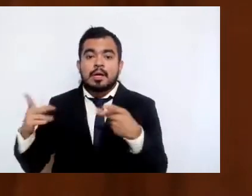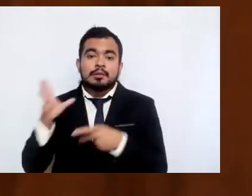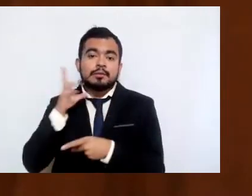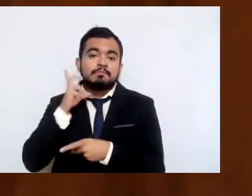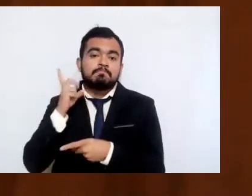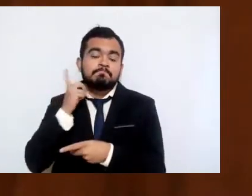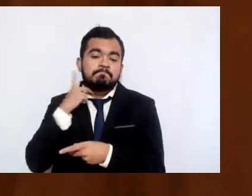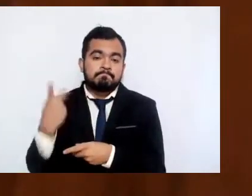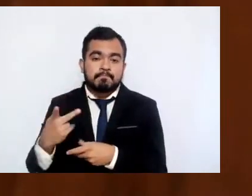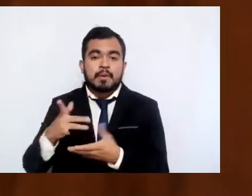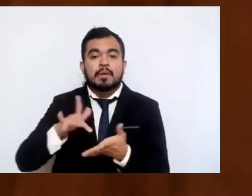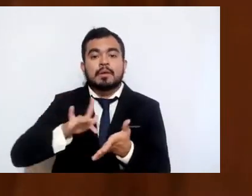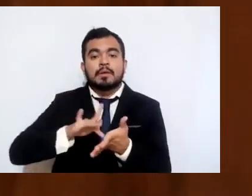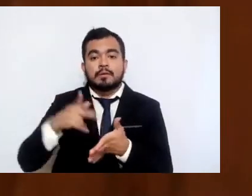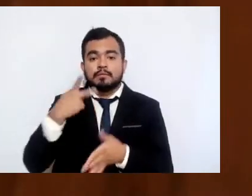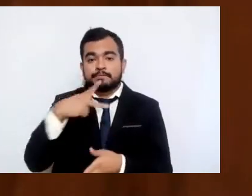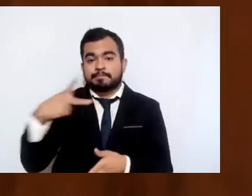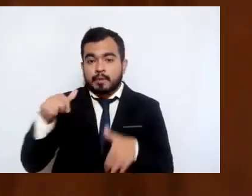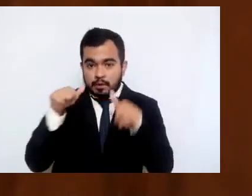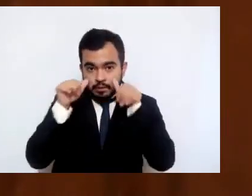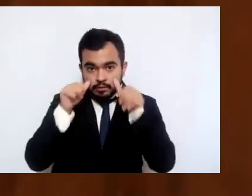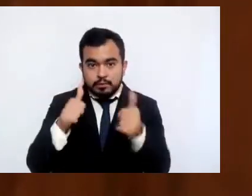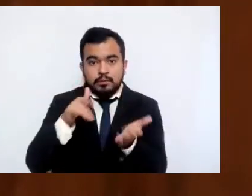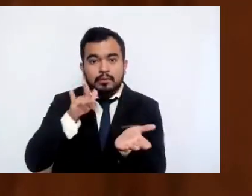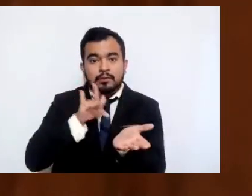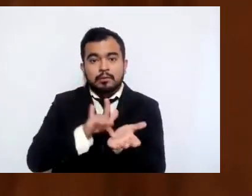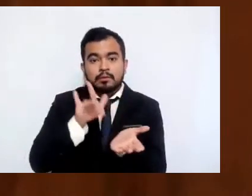y el apoyo a este punto. Muchas gracias. Gracias. Gracias.